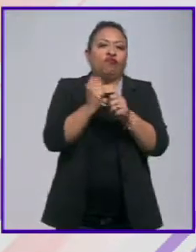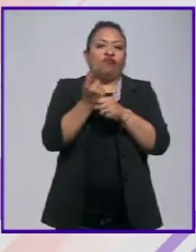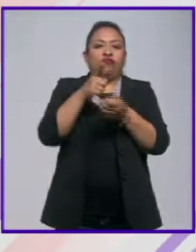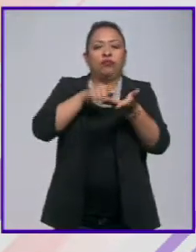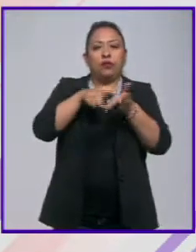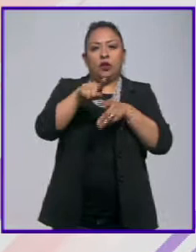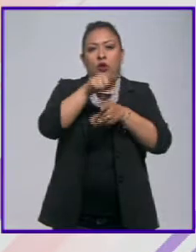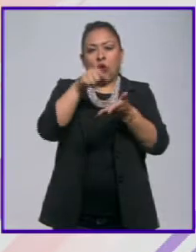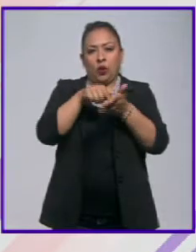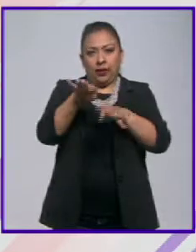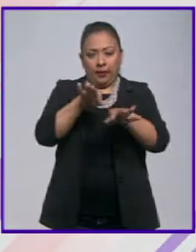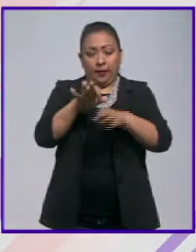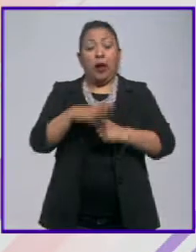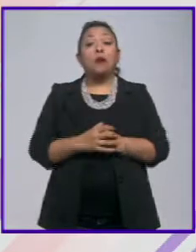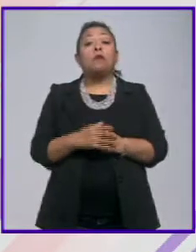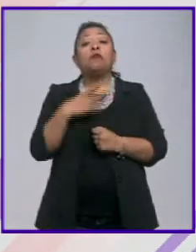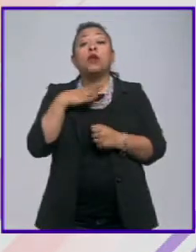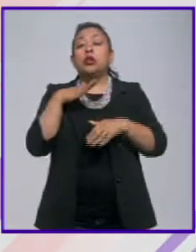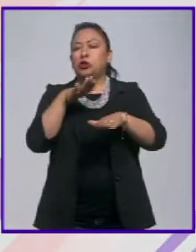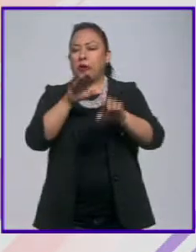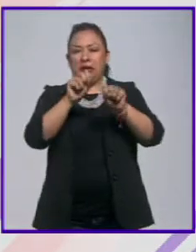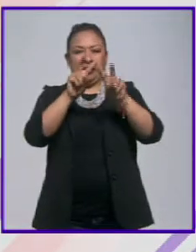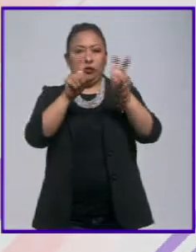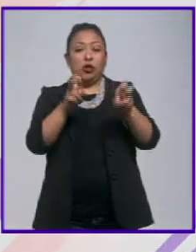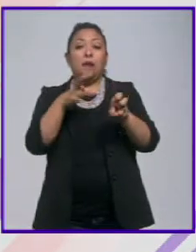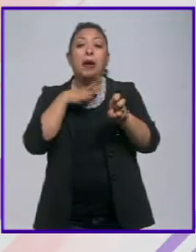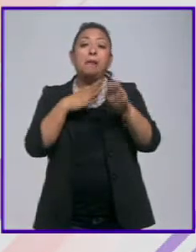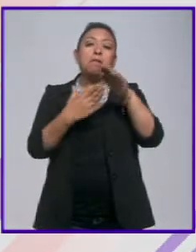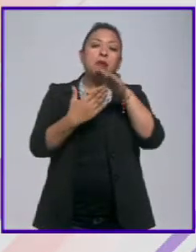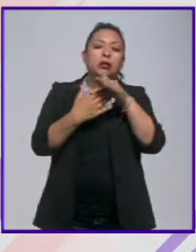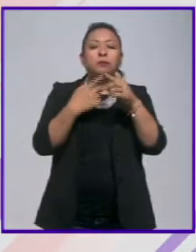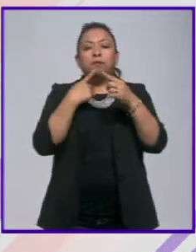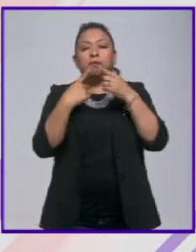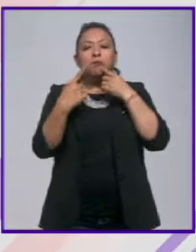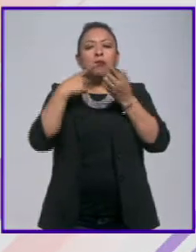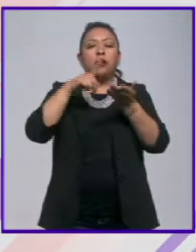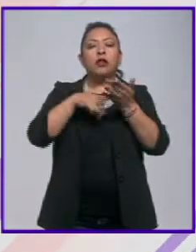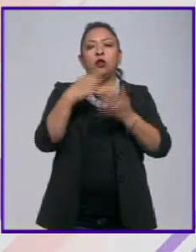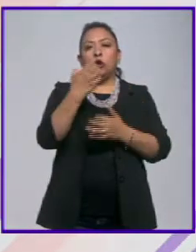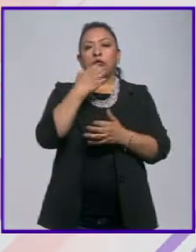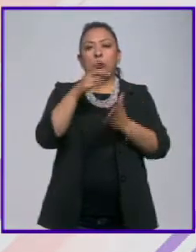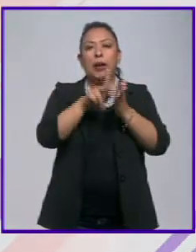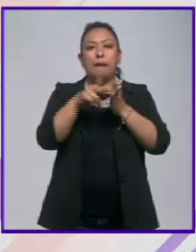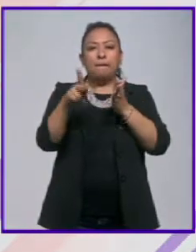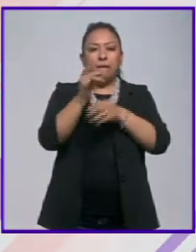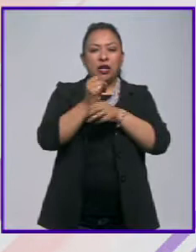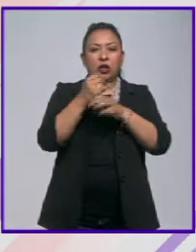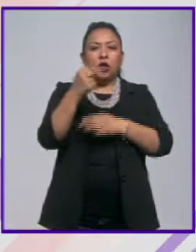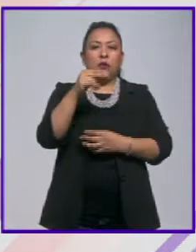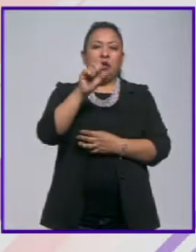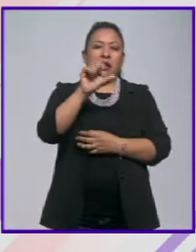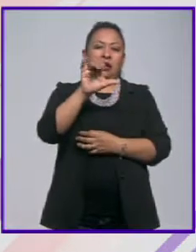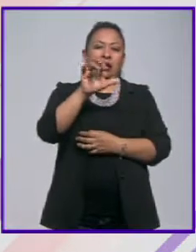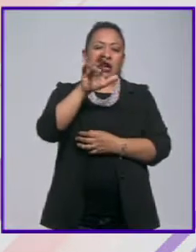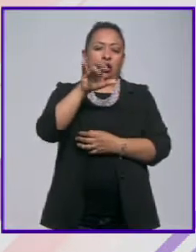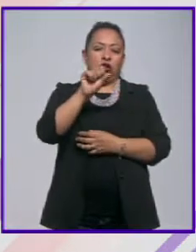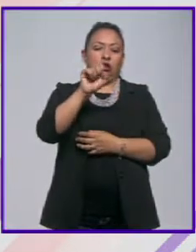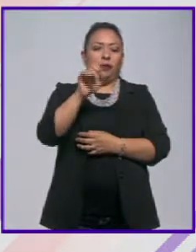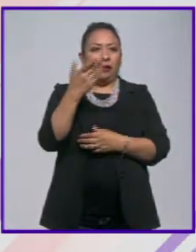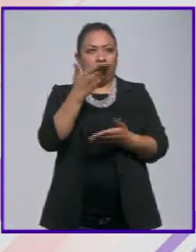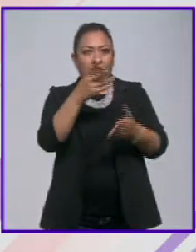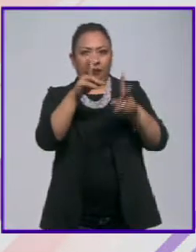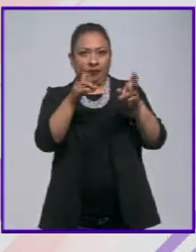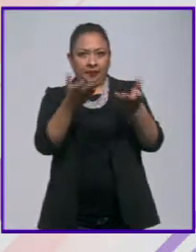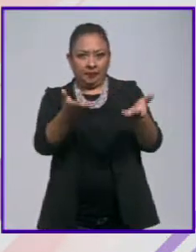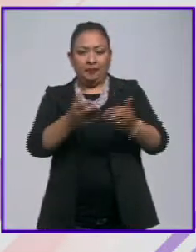trabajo. Y al respecto, se organizó una mesa de reflexión en la Escuela de Periodismo Carlos Septiembre. Un gran tema, vamos a